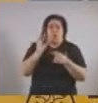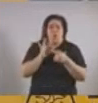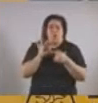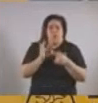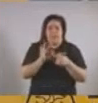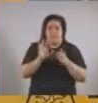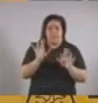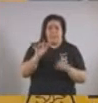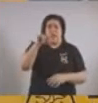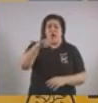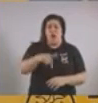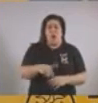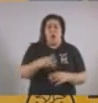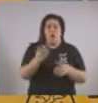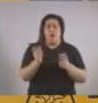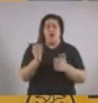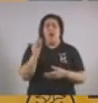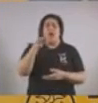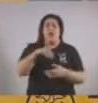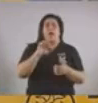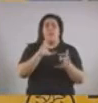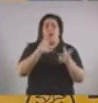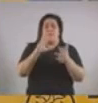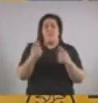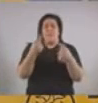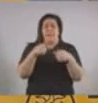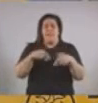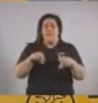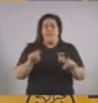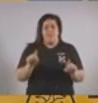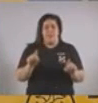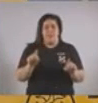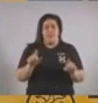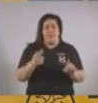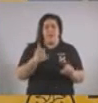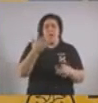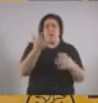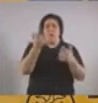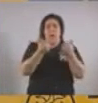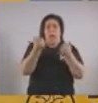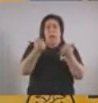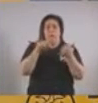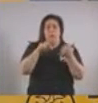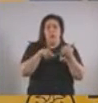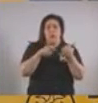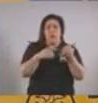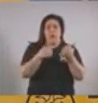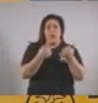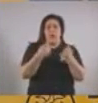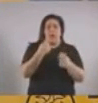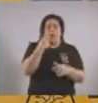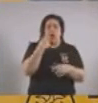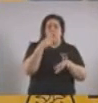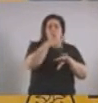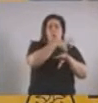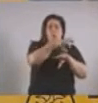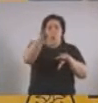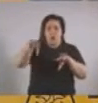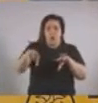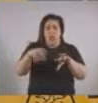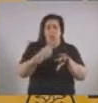Ahora estamos sumando una nueva modalidad, que son unos móviles, unas camionetas, que van una en cada una de las comunas de la ciudad,